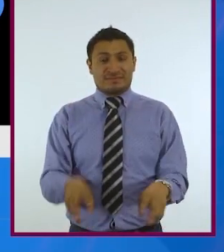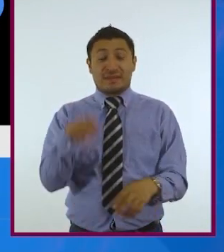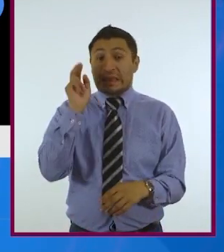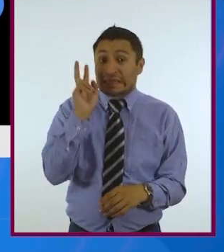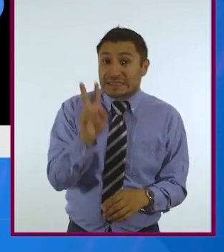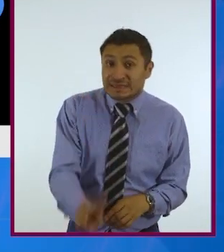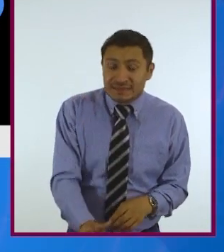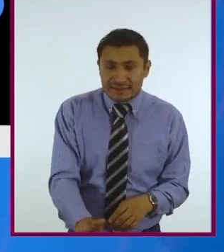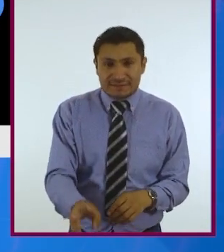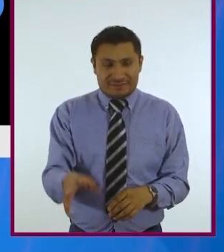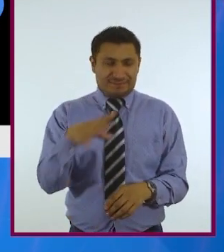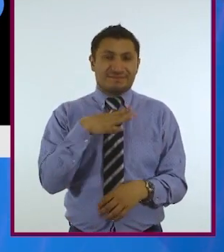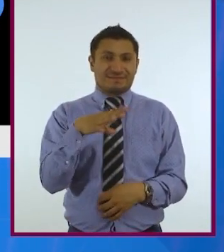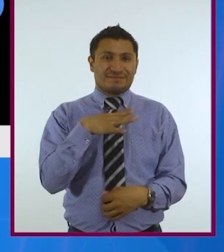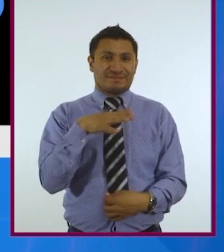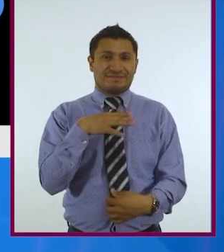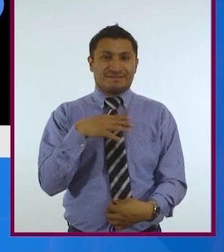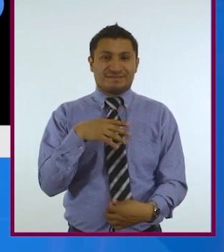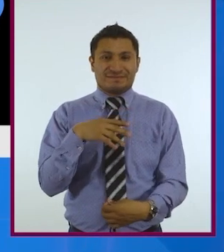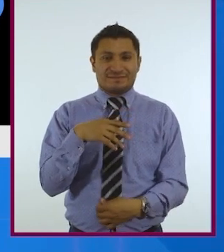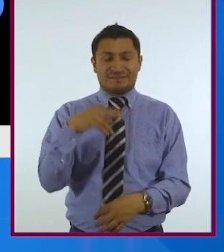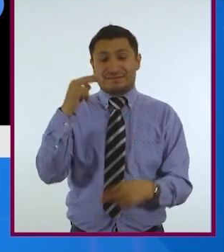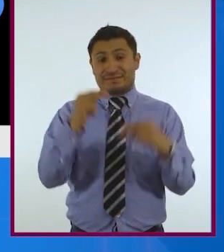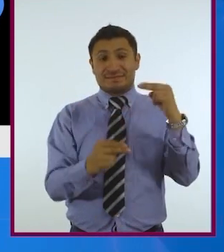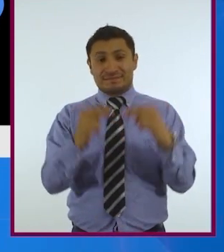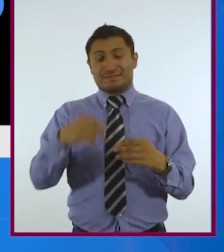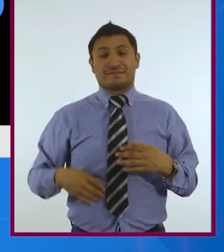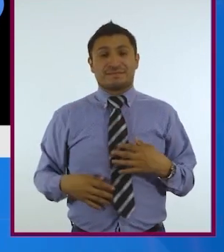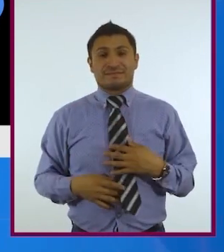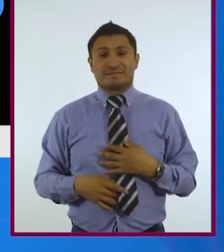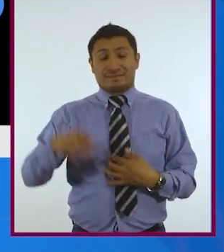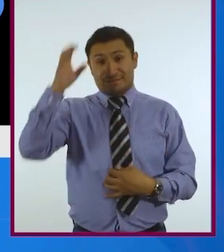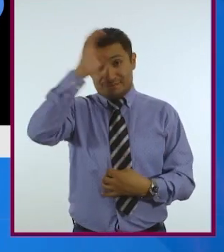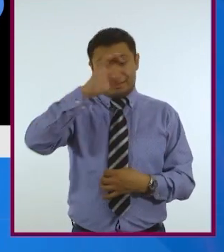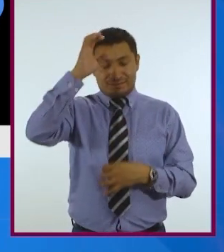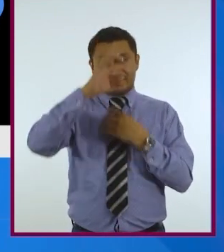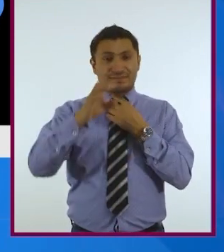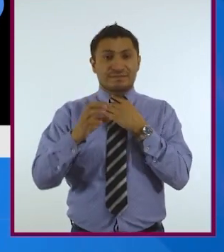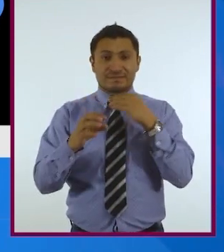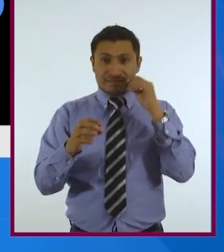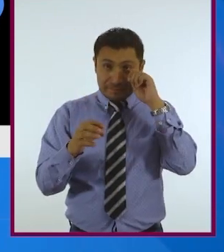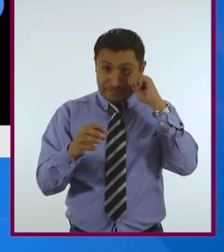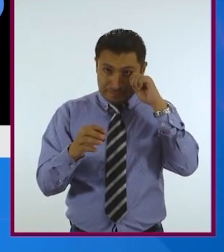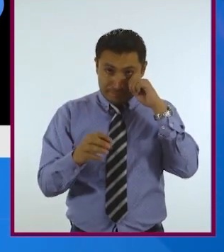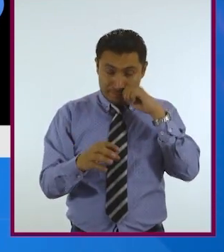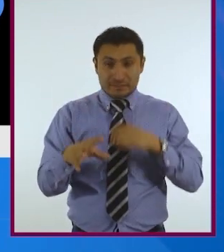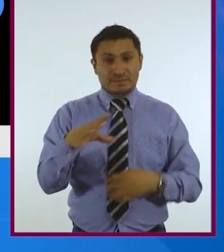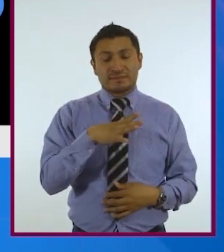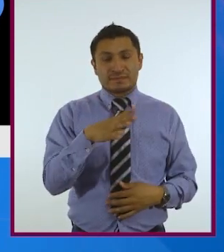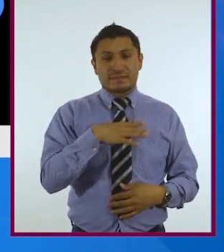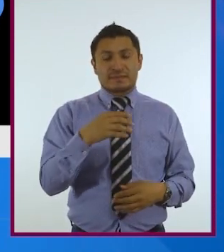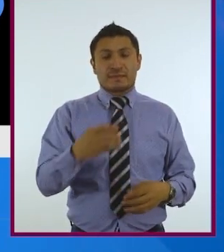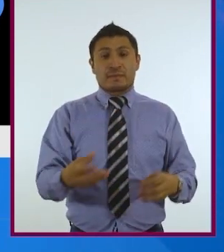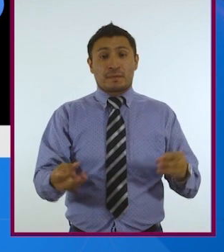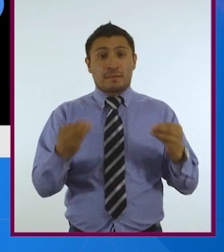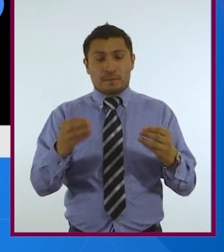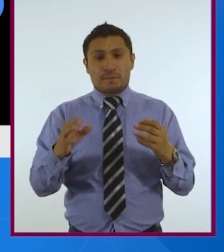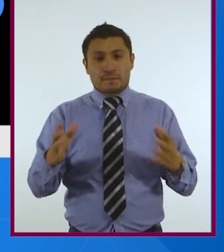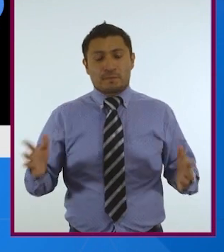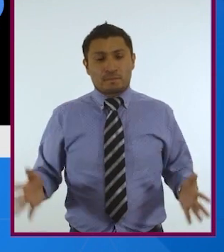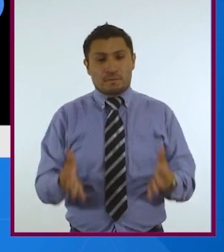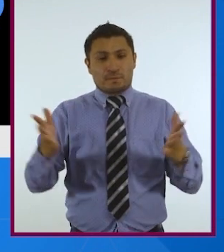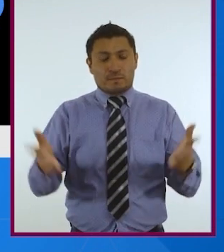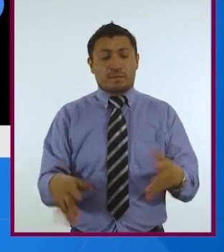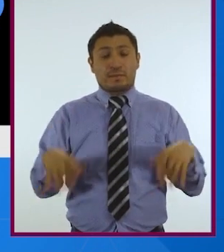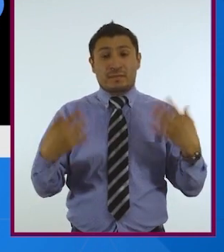realmente contamos ya a nivel científico con una cantidad de avances